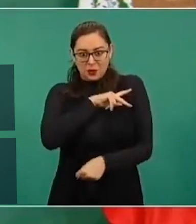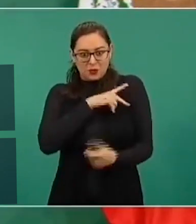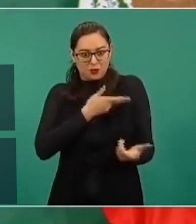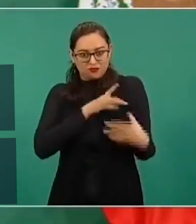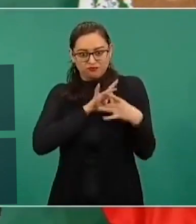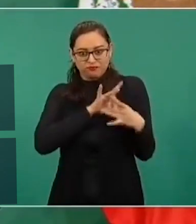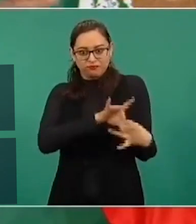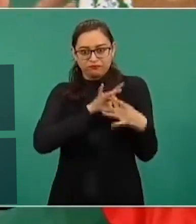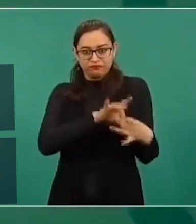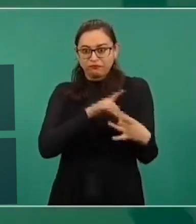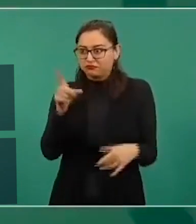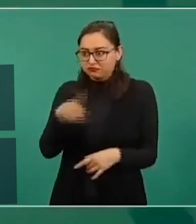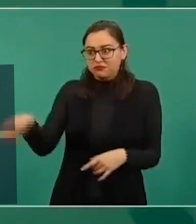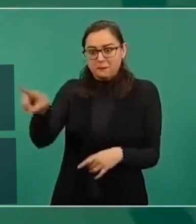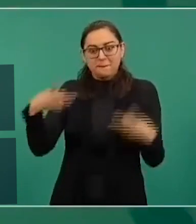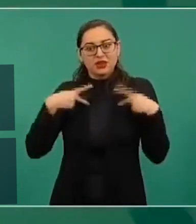Este, increíble.